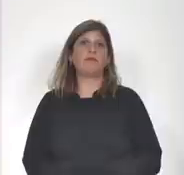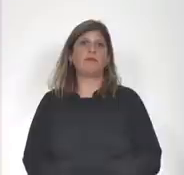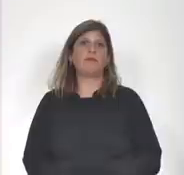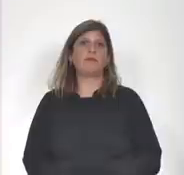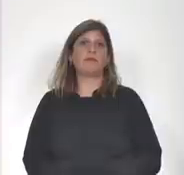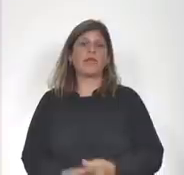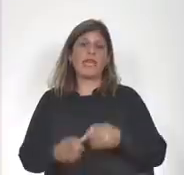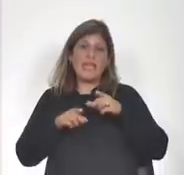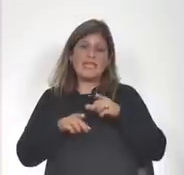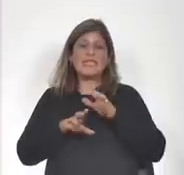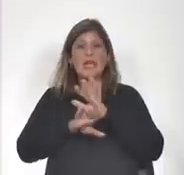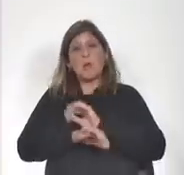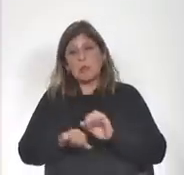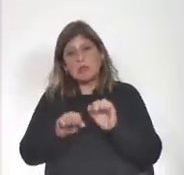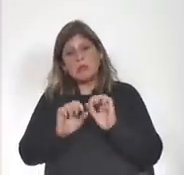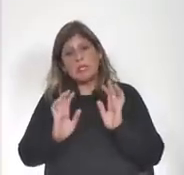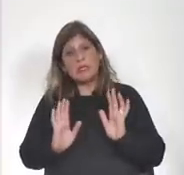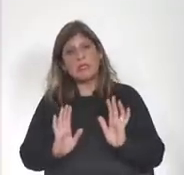esa posibilidad